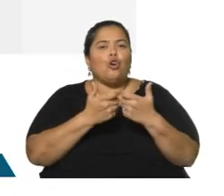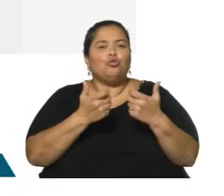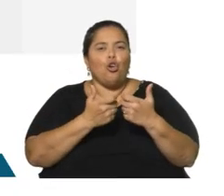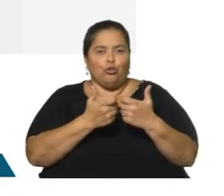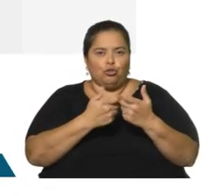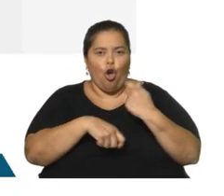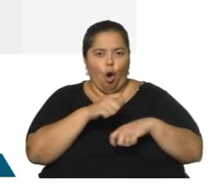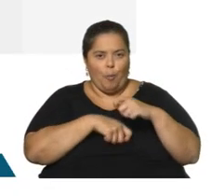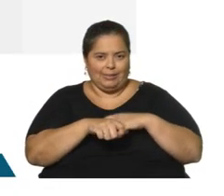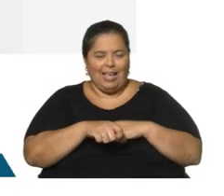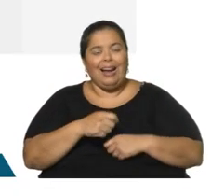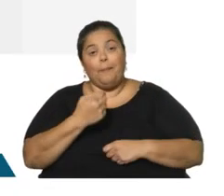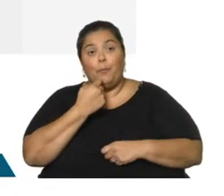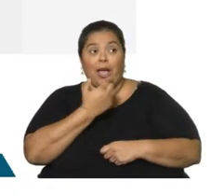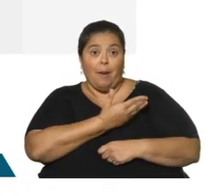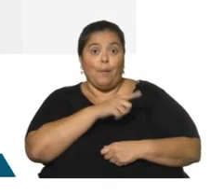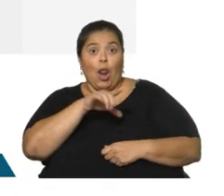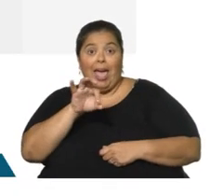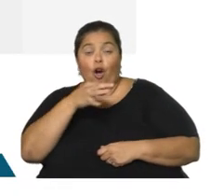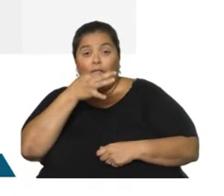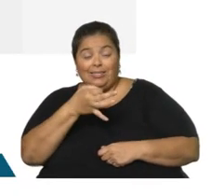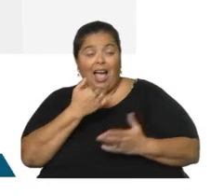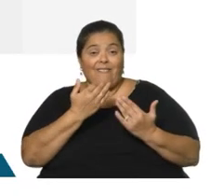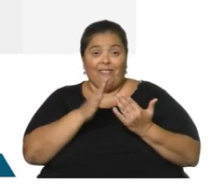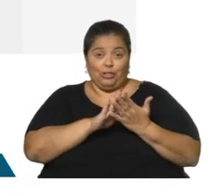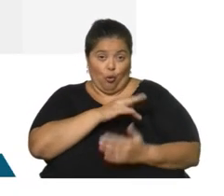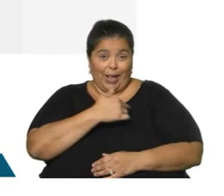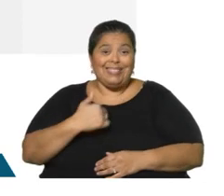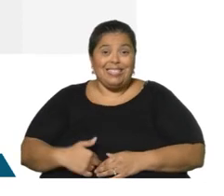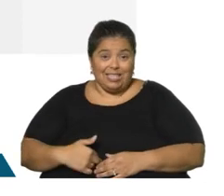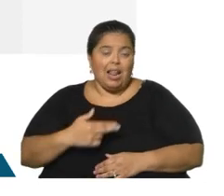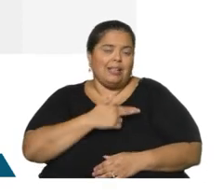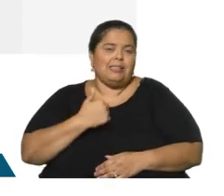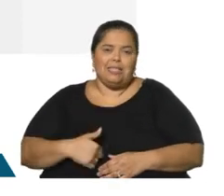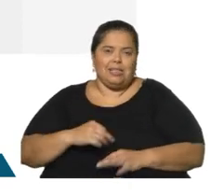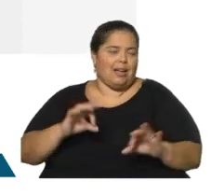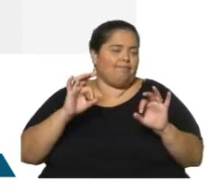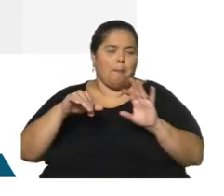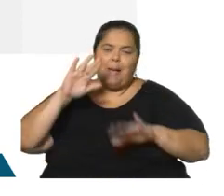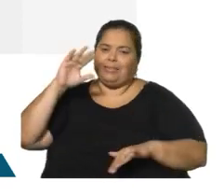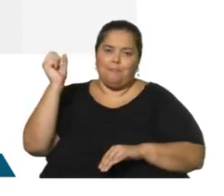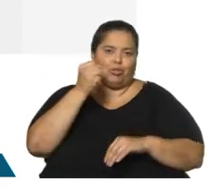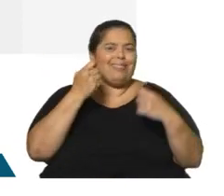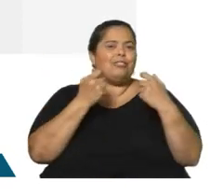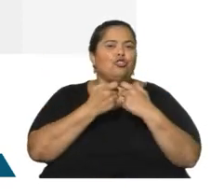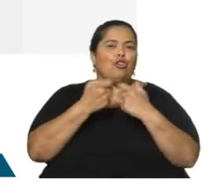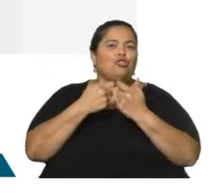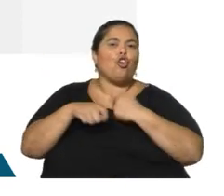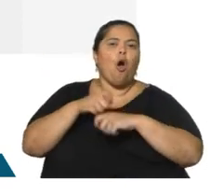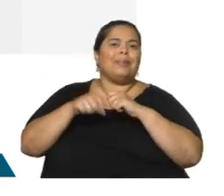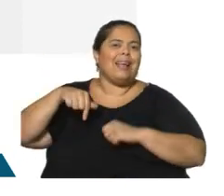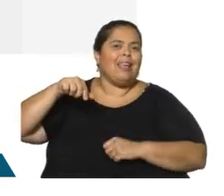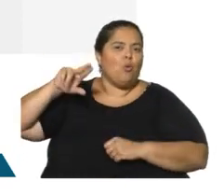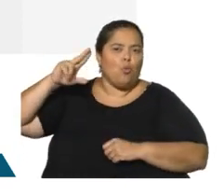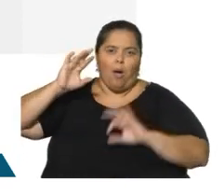Leo recibe referencia recién a China, que es indudablemente el más destacado. Es el gran socio comercial de